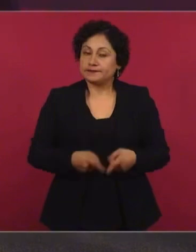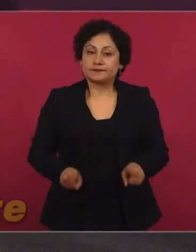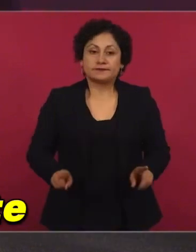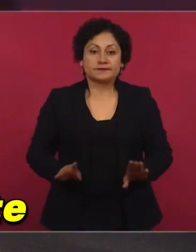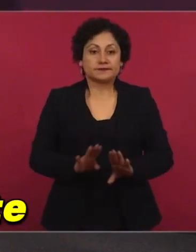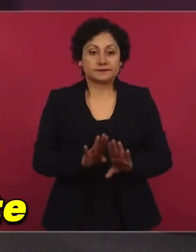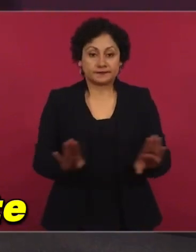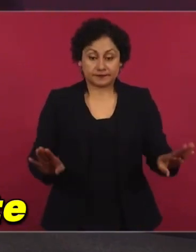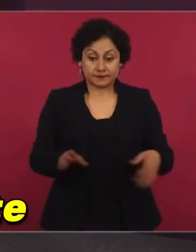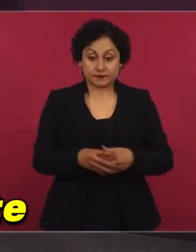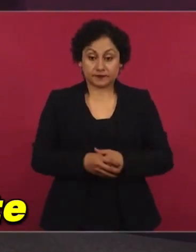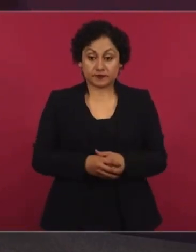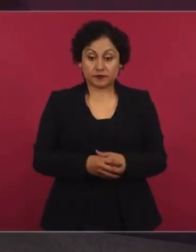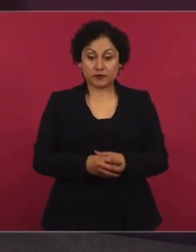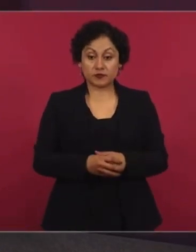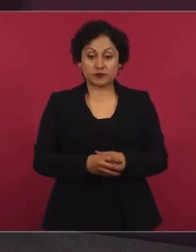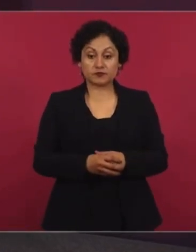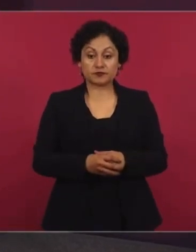estoy